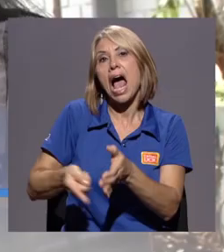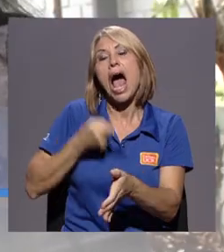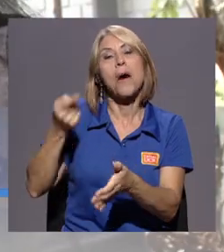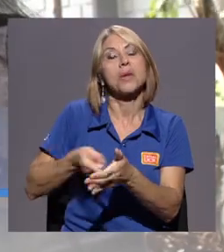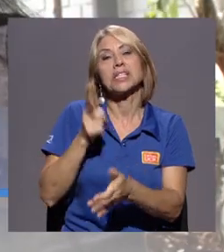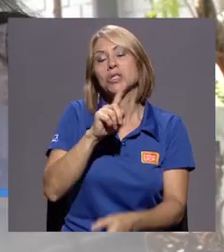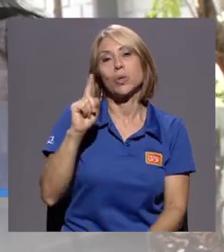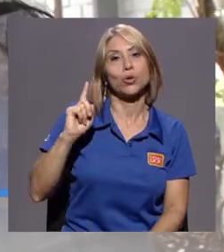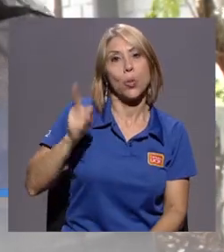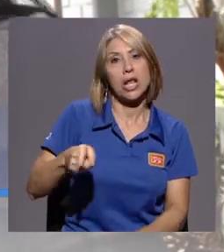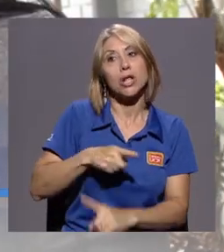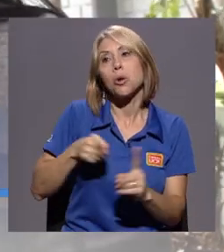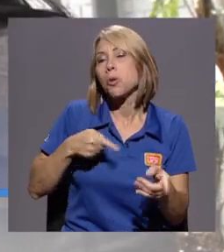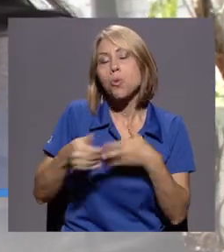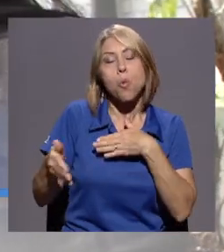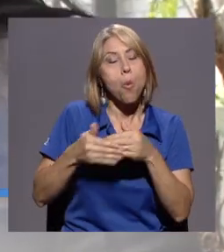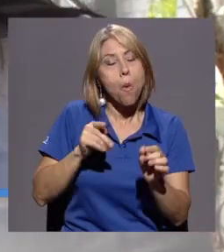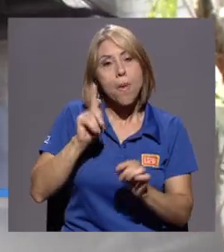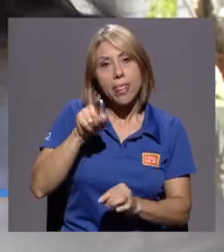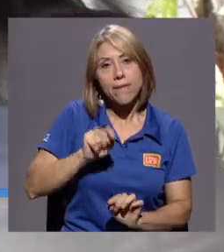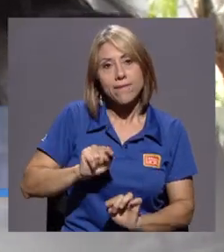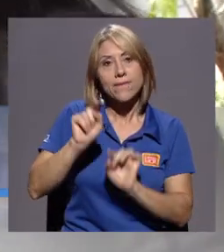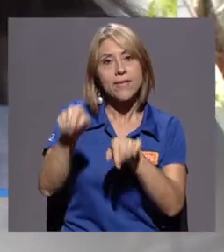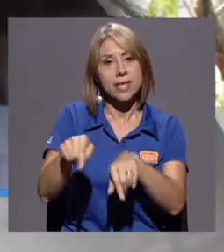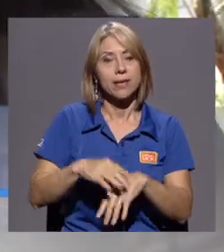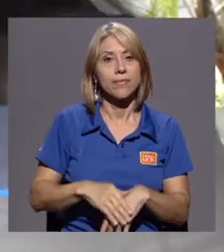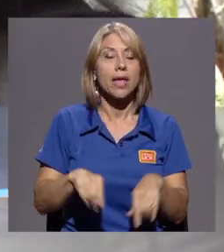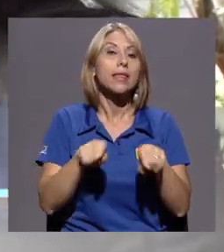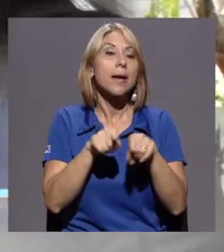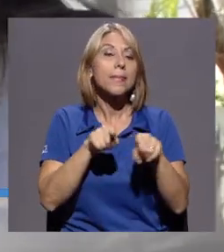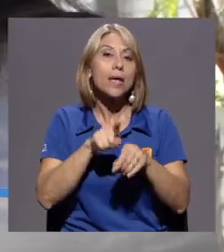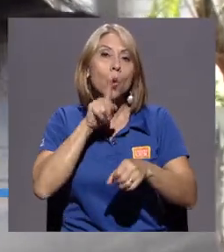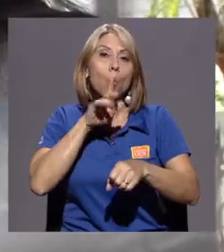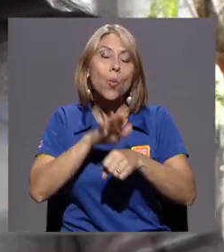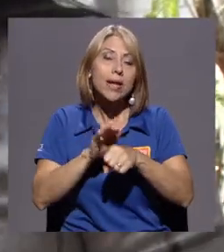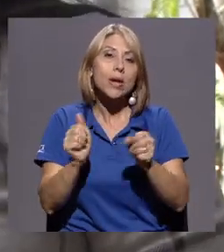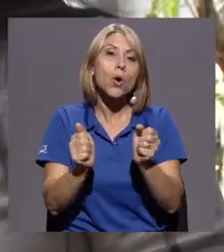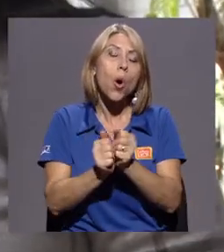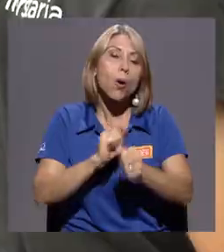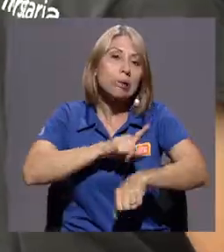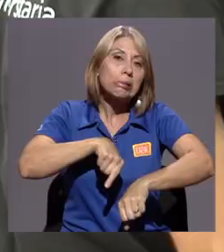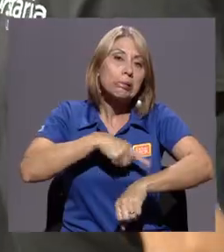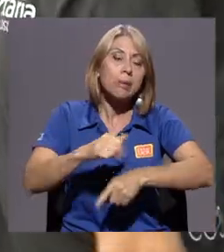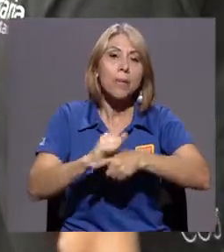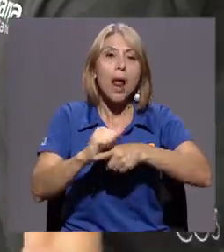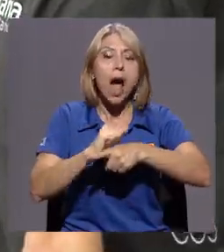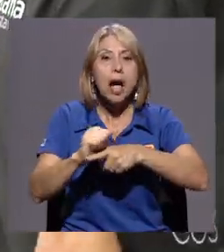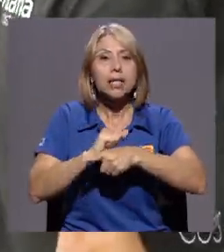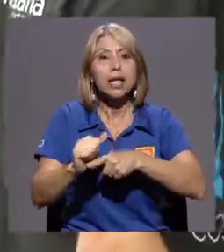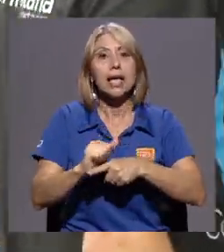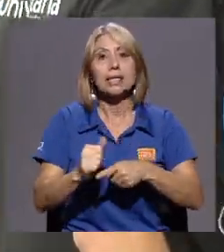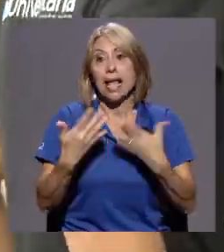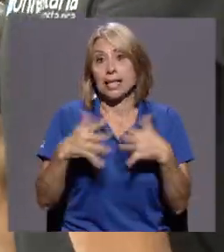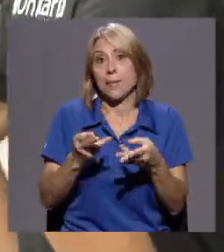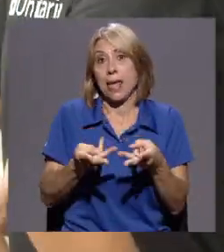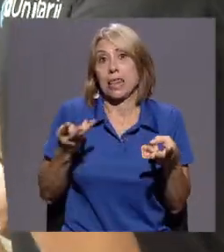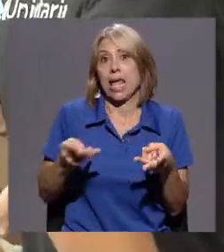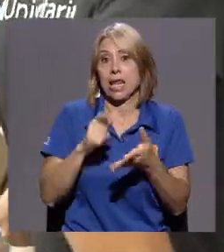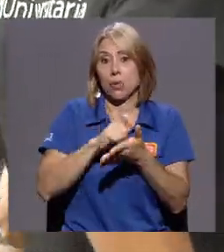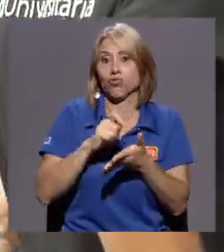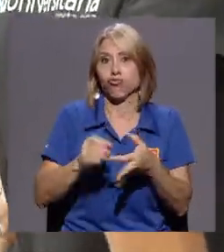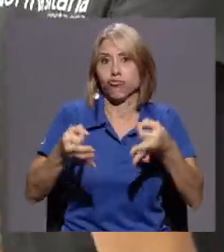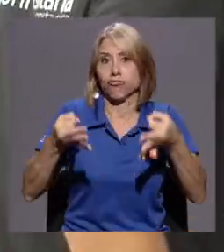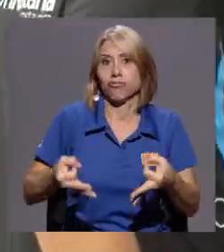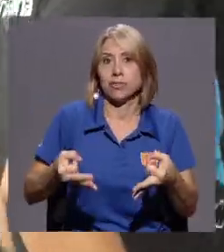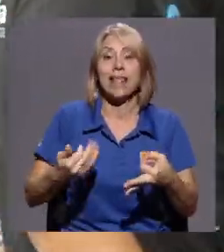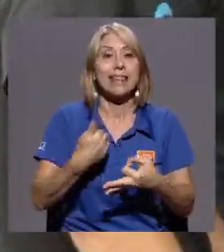obligatorio hacerlo, cumplir con las prácticas semanales, llevar al día la materia, tener un horario para